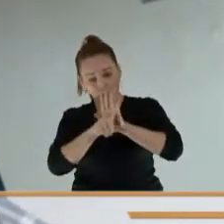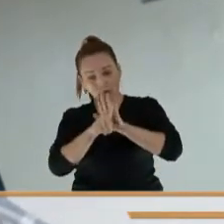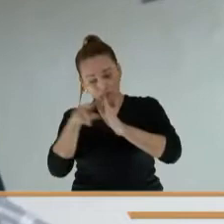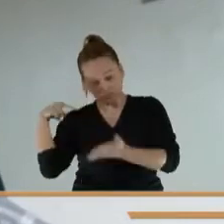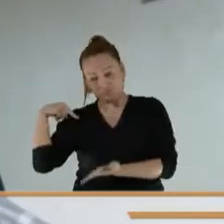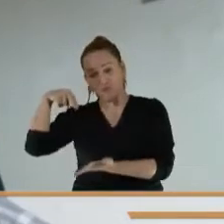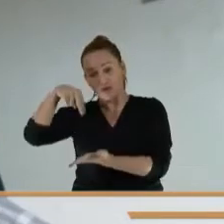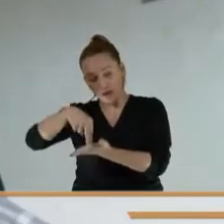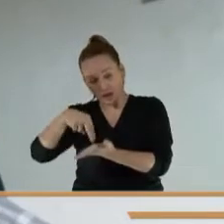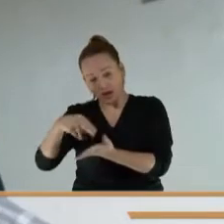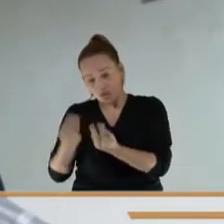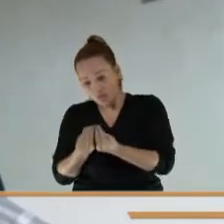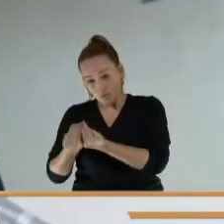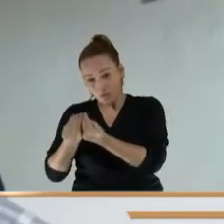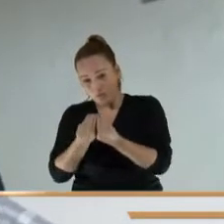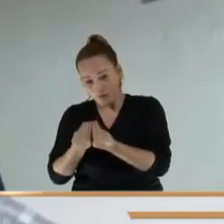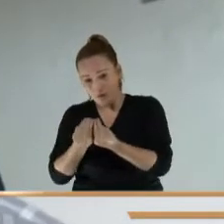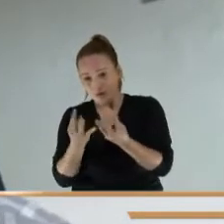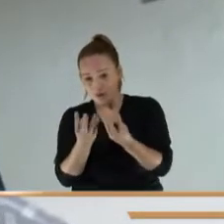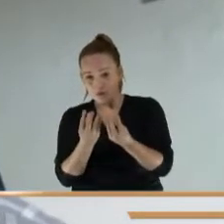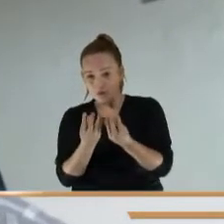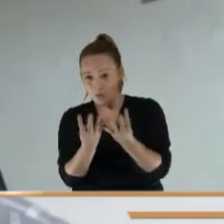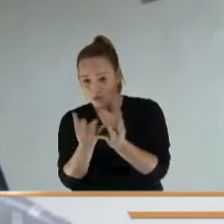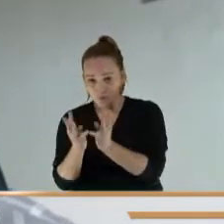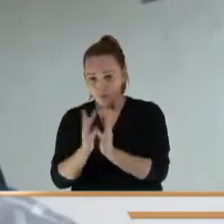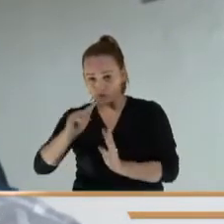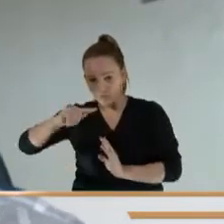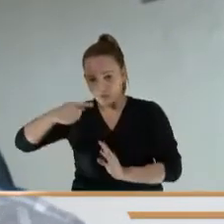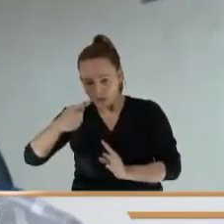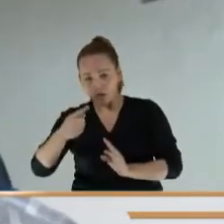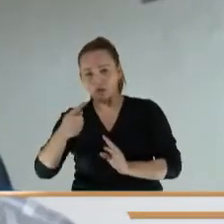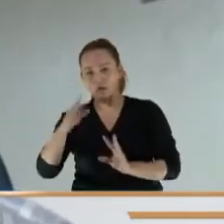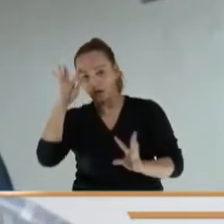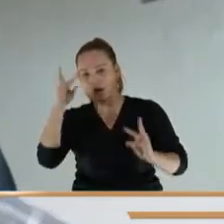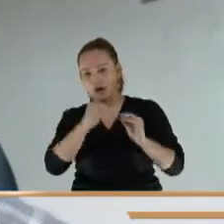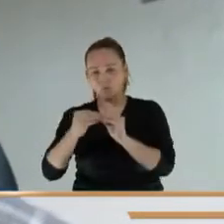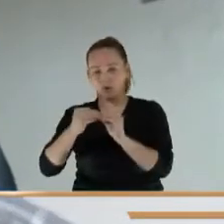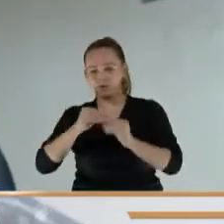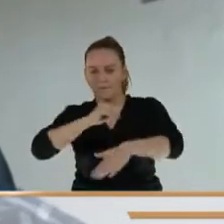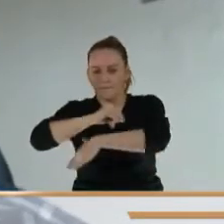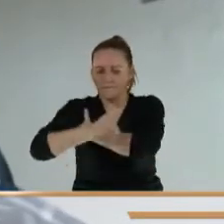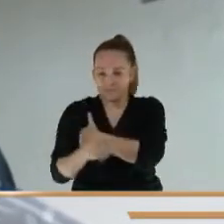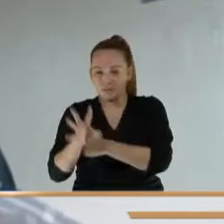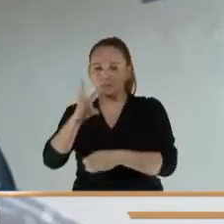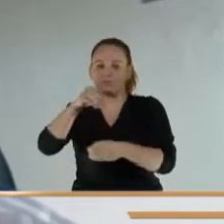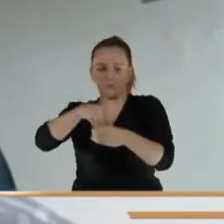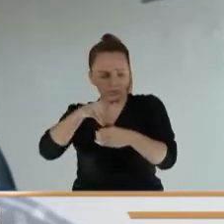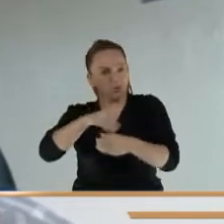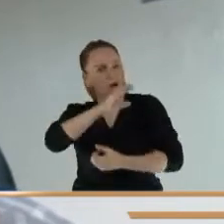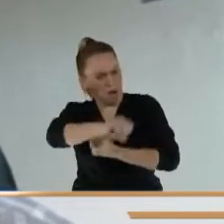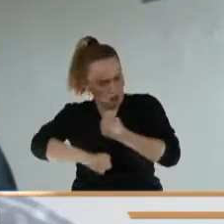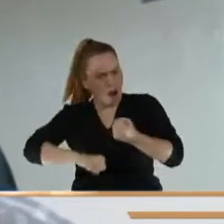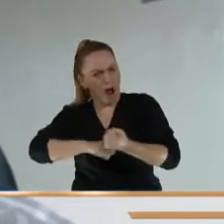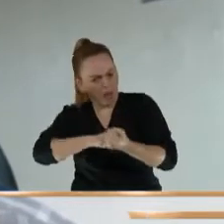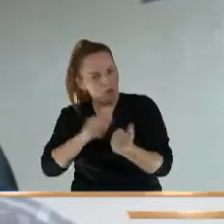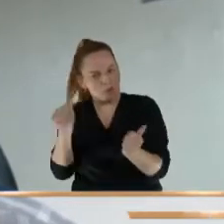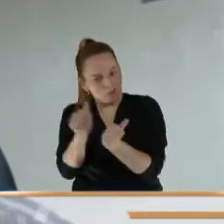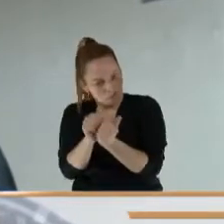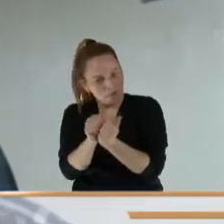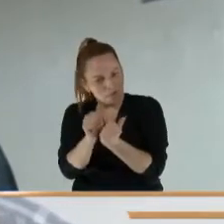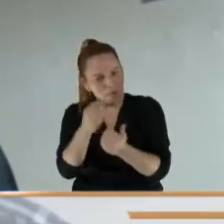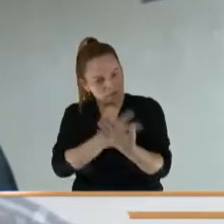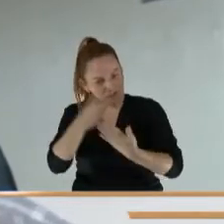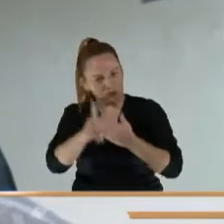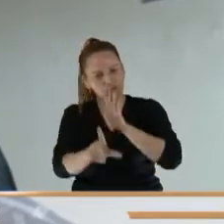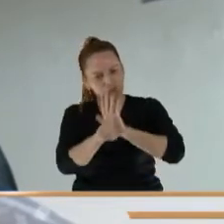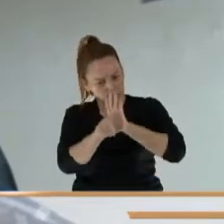parlamentarios de la Comisión Primera se habló con la ministra del Interior, donde se expresó el respaldo y el acompañamiento de esta iniciativa.